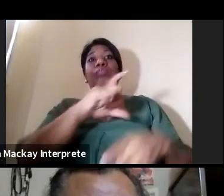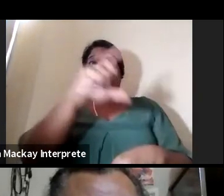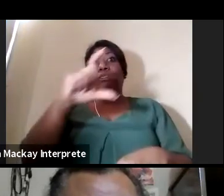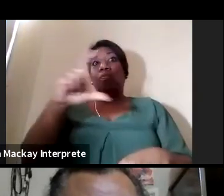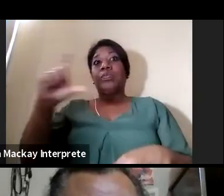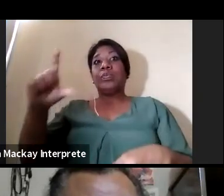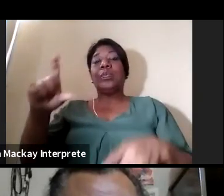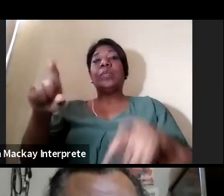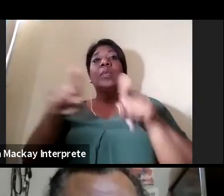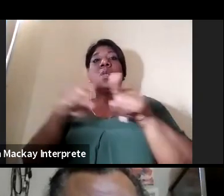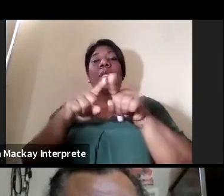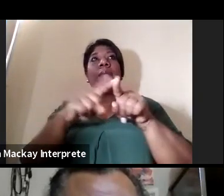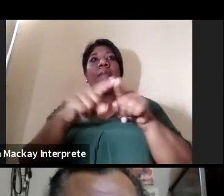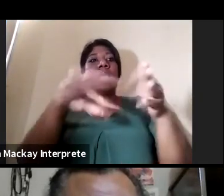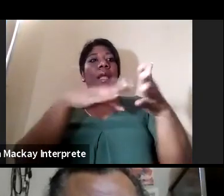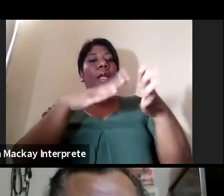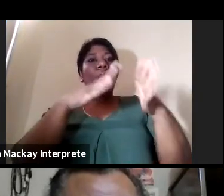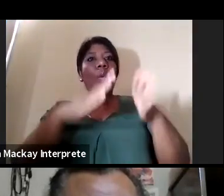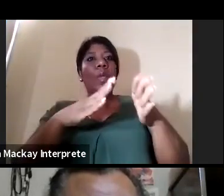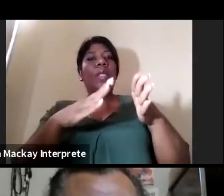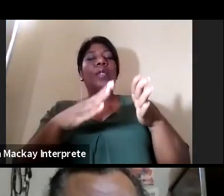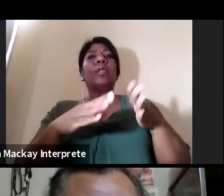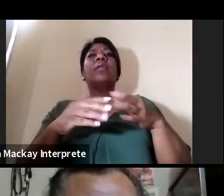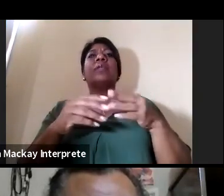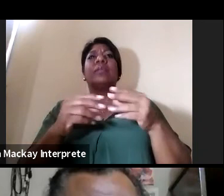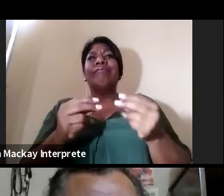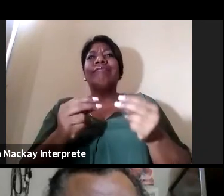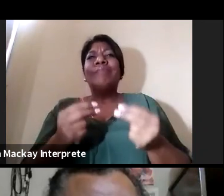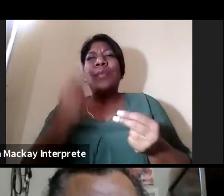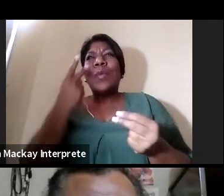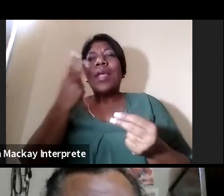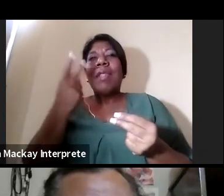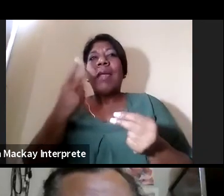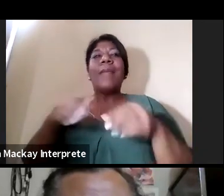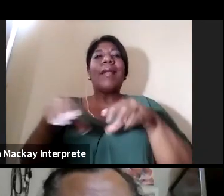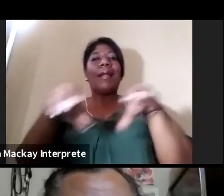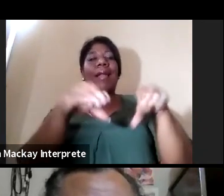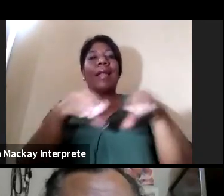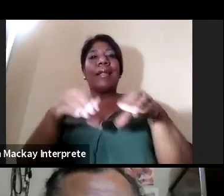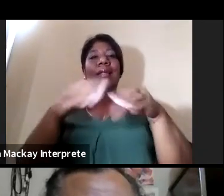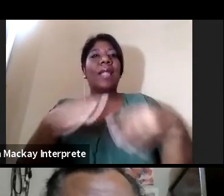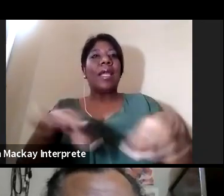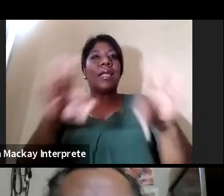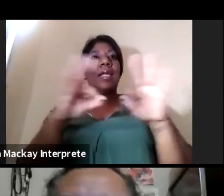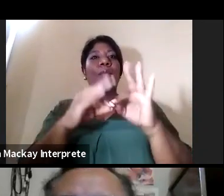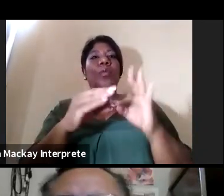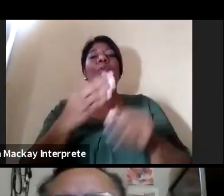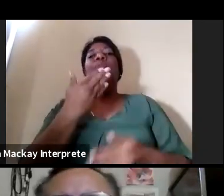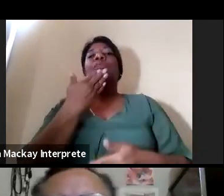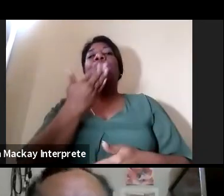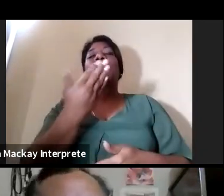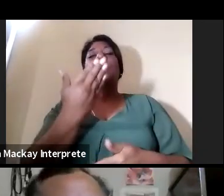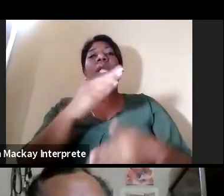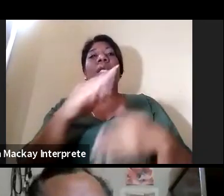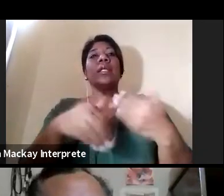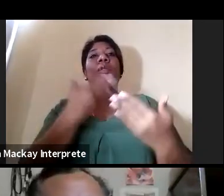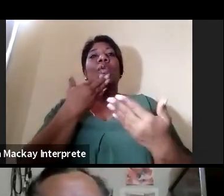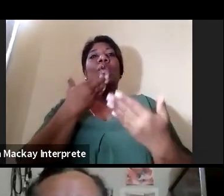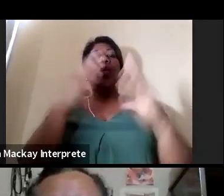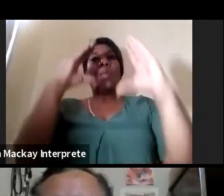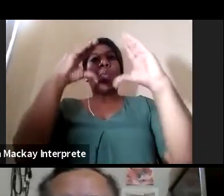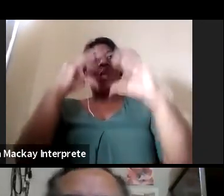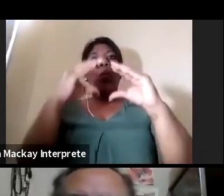nuestros estudiantes para que se activen en estas actividades de investigación muchas gracias a todos buenas tardes y